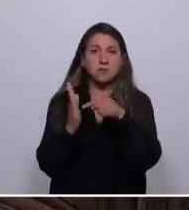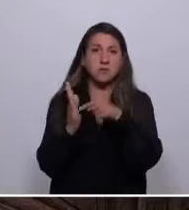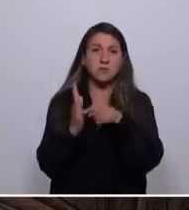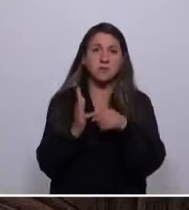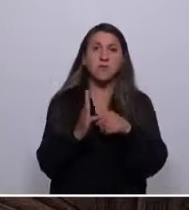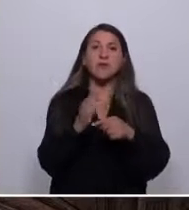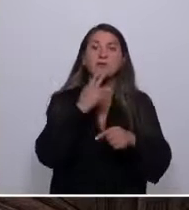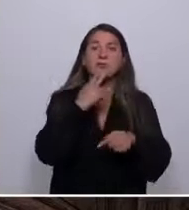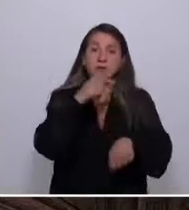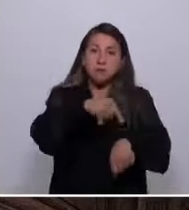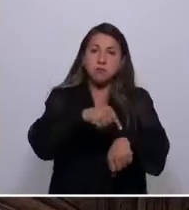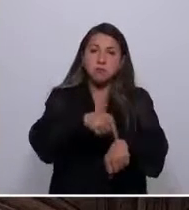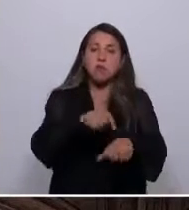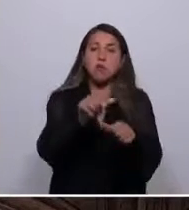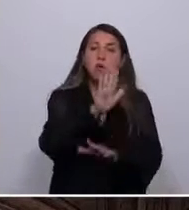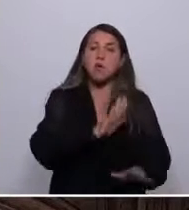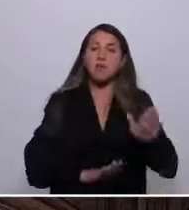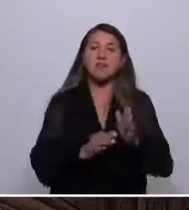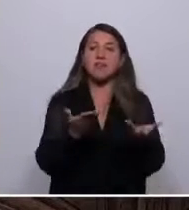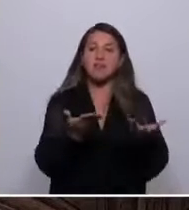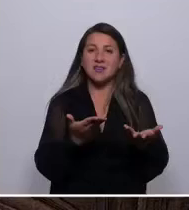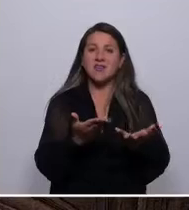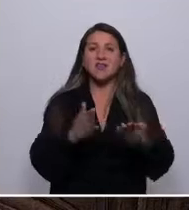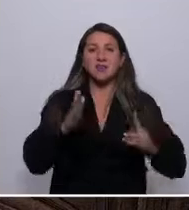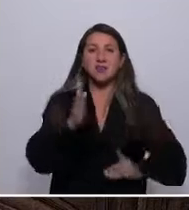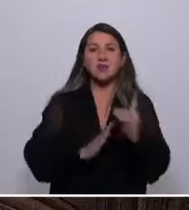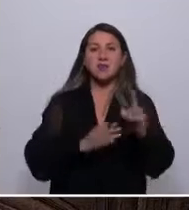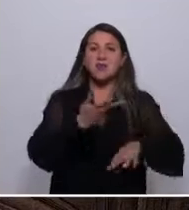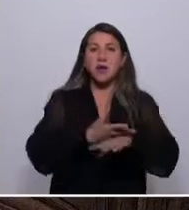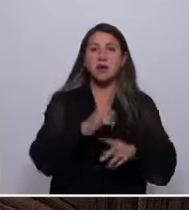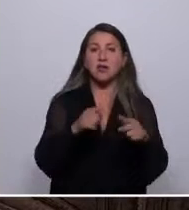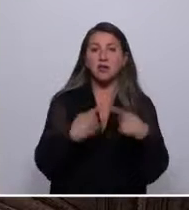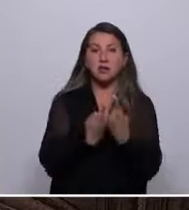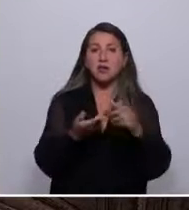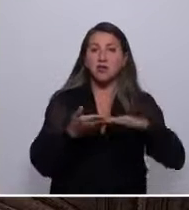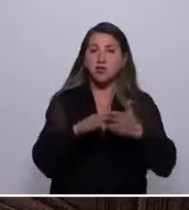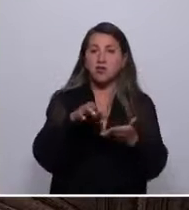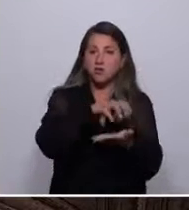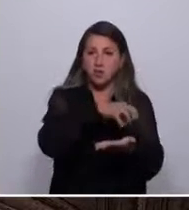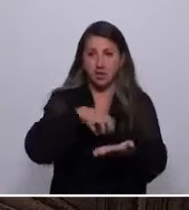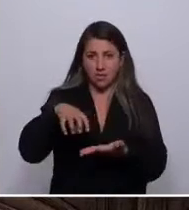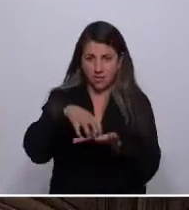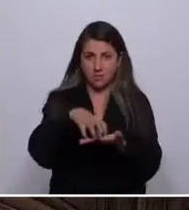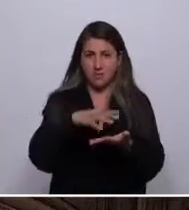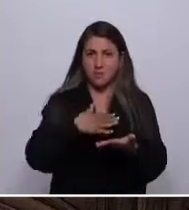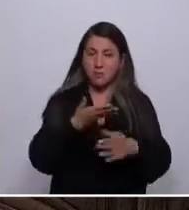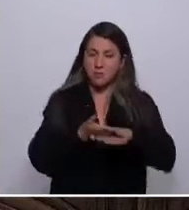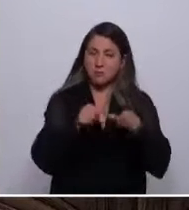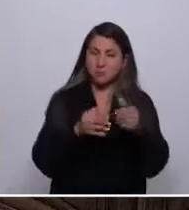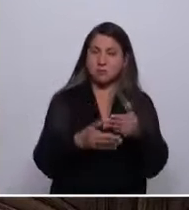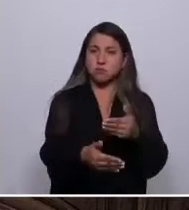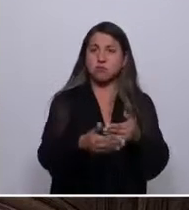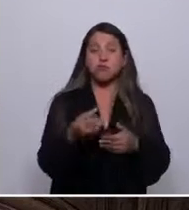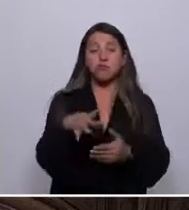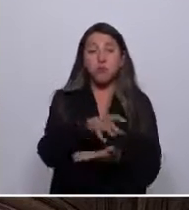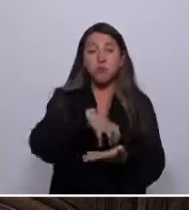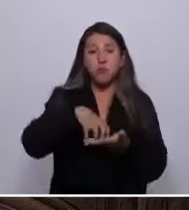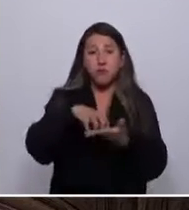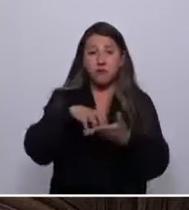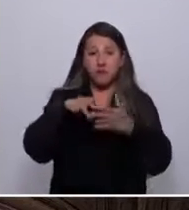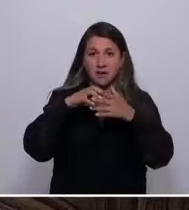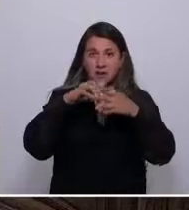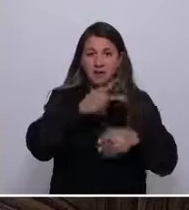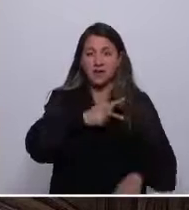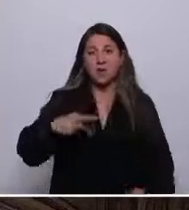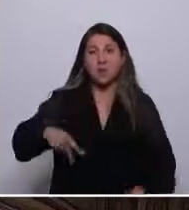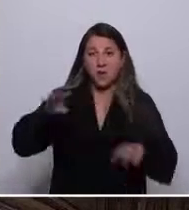esencial para la conservación, desarrollo y existencia de nuestras comunidades. No solo los pueblos yagán, cahuasca, archangos